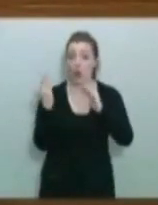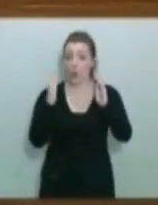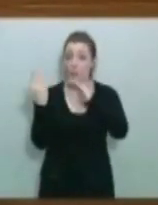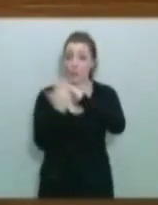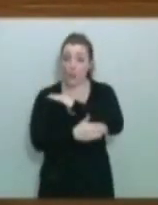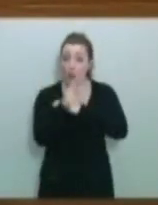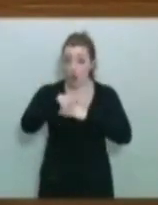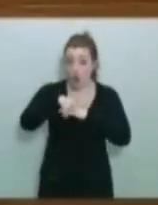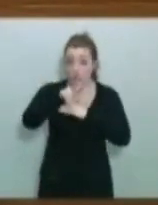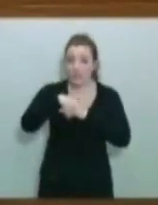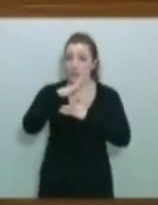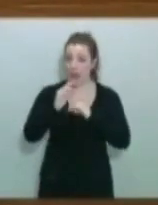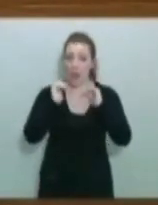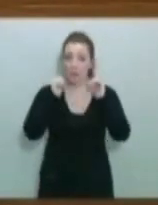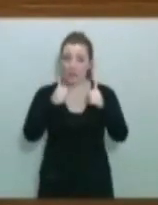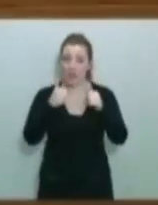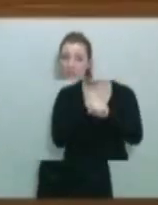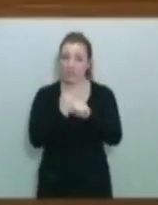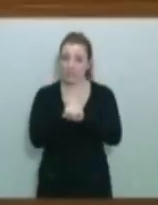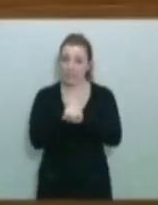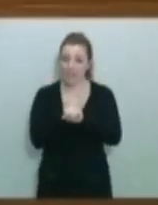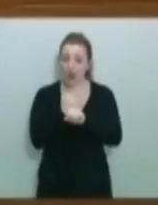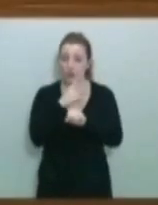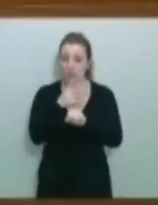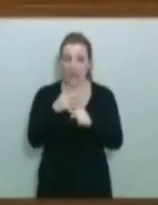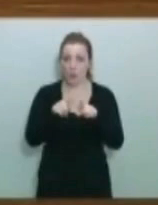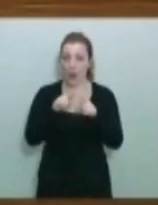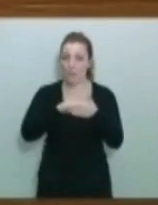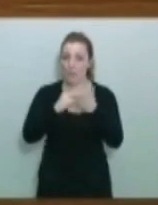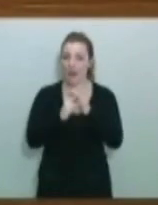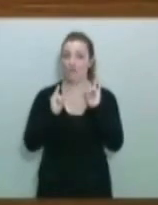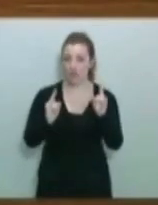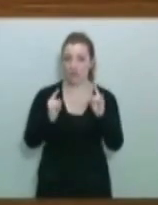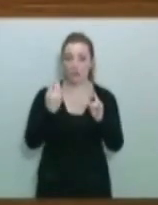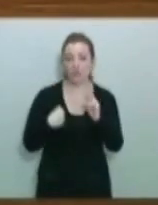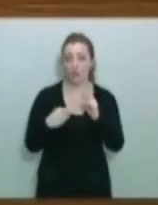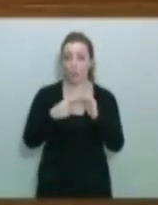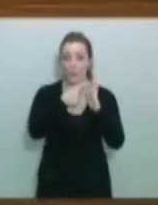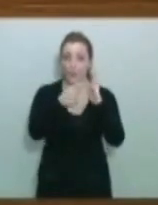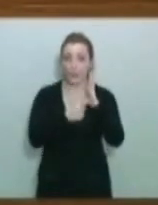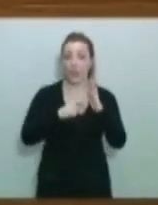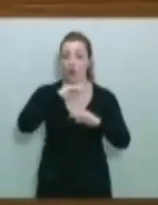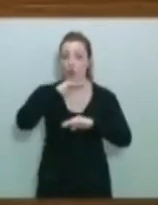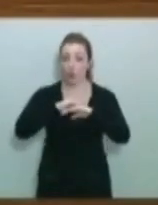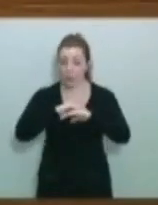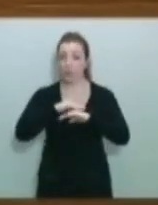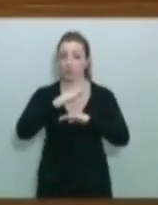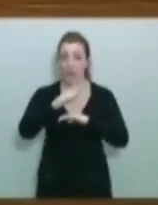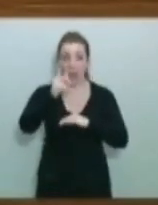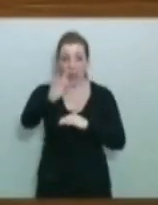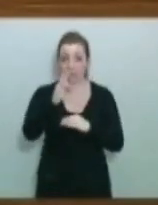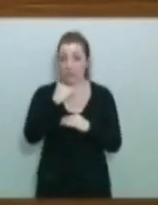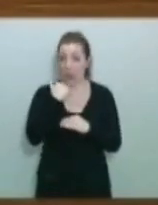de cara a iniciar los trabajos previos para revisar, corrigiendo sus incumplimientos e incorporando aquellos aspectos que no estaban inicialmente